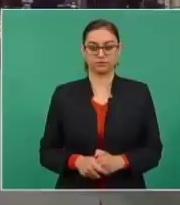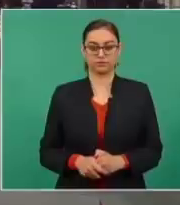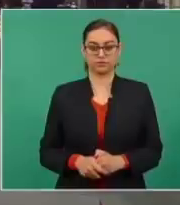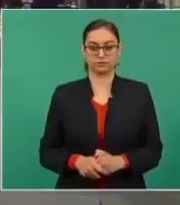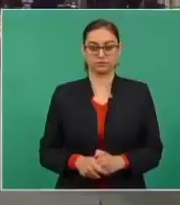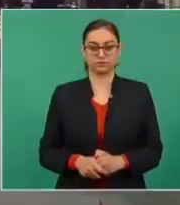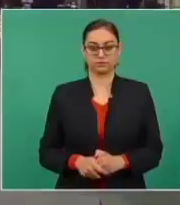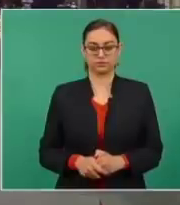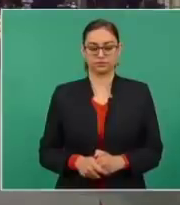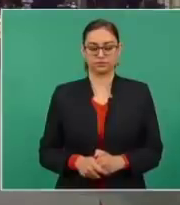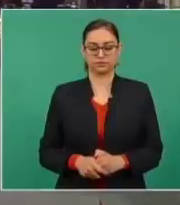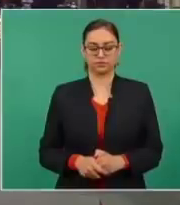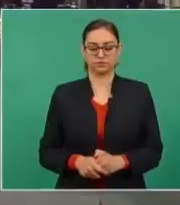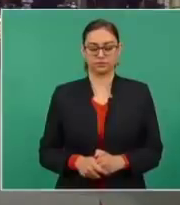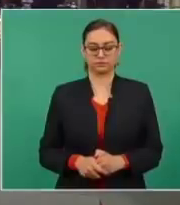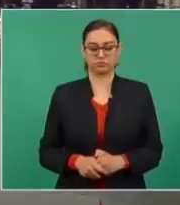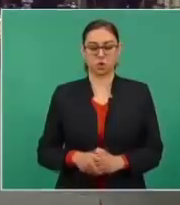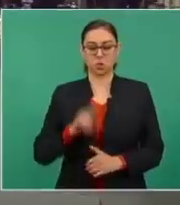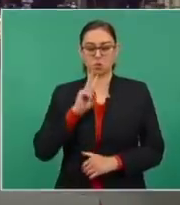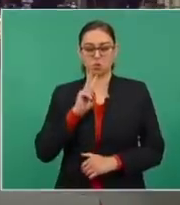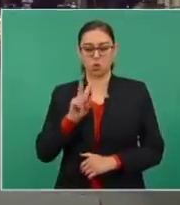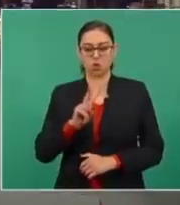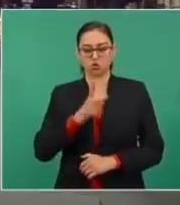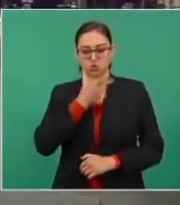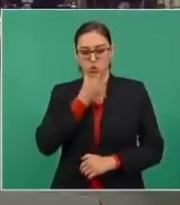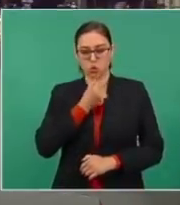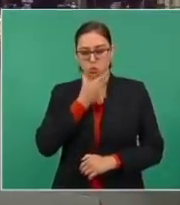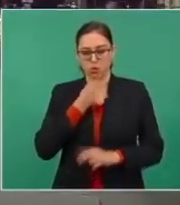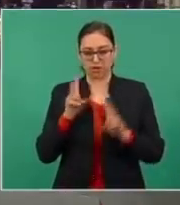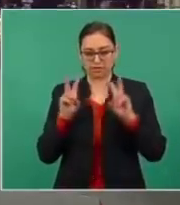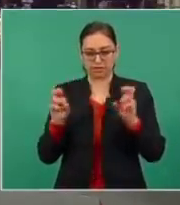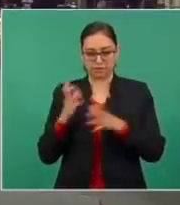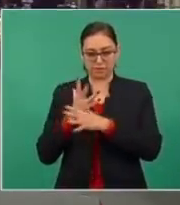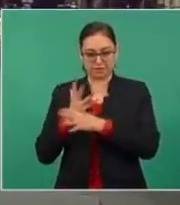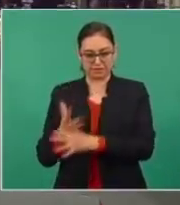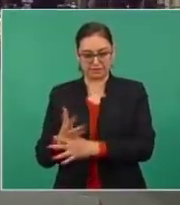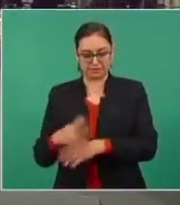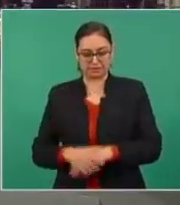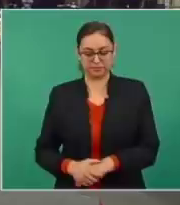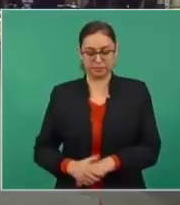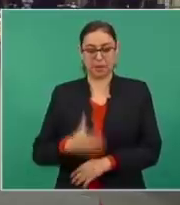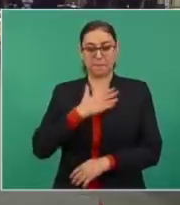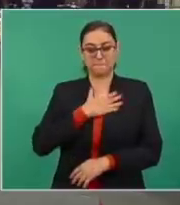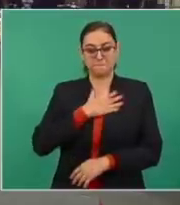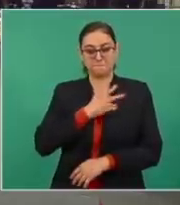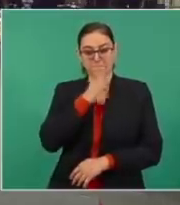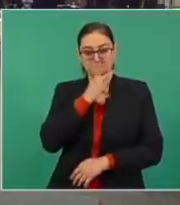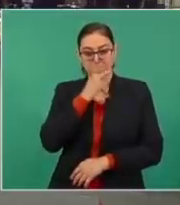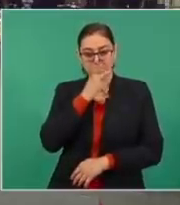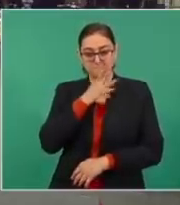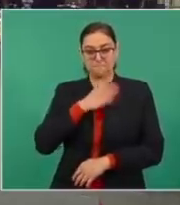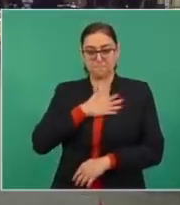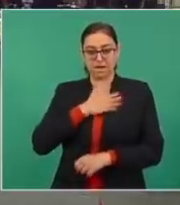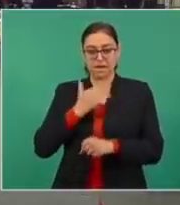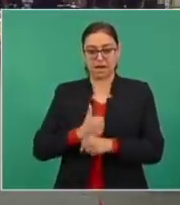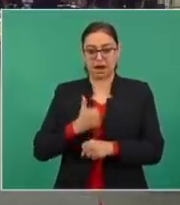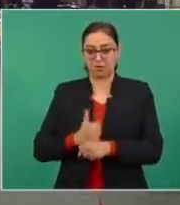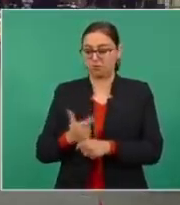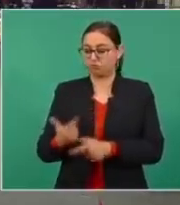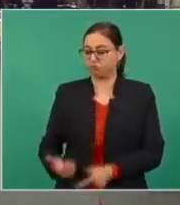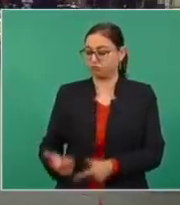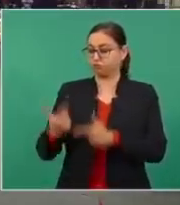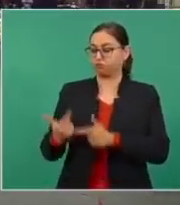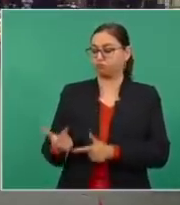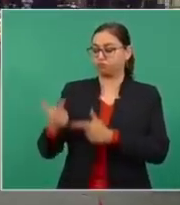A través de nuestros padres, de nuestros abuelos, que tantos se preocuparon y que nosotros